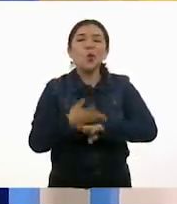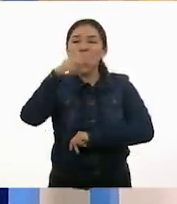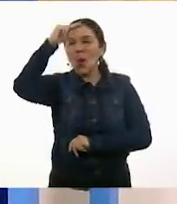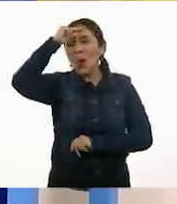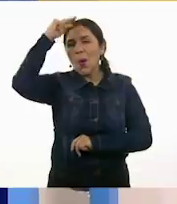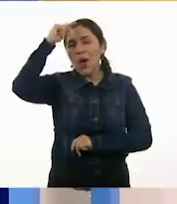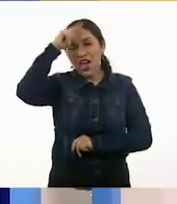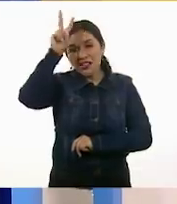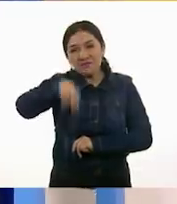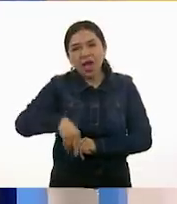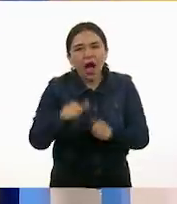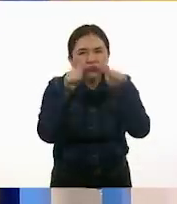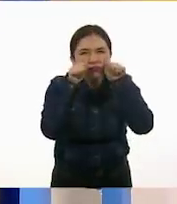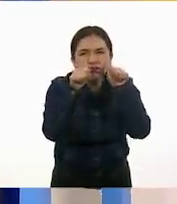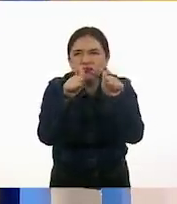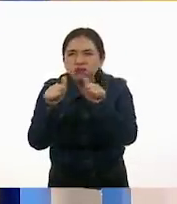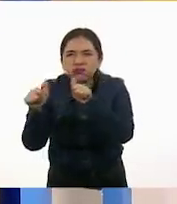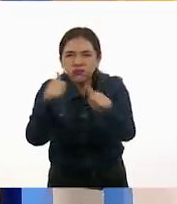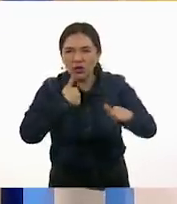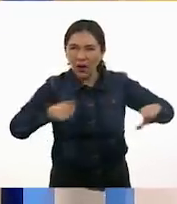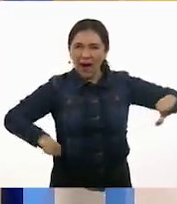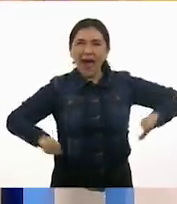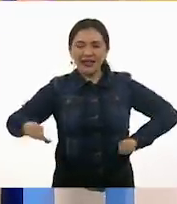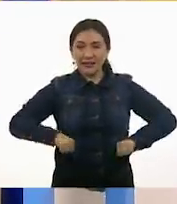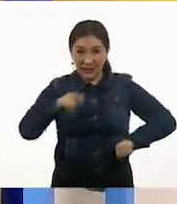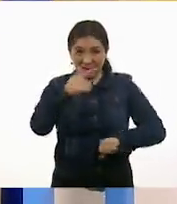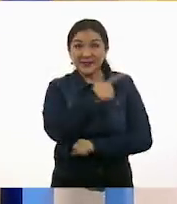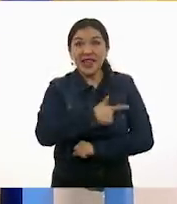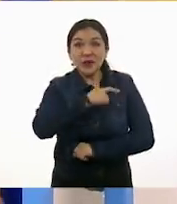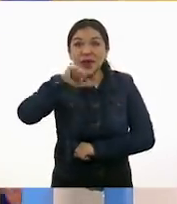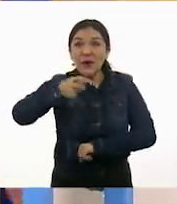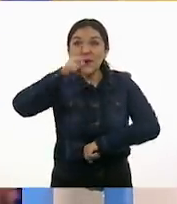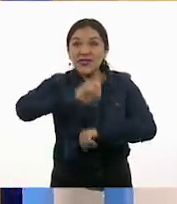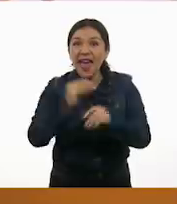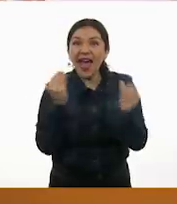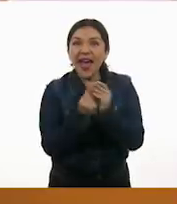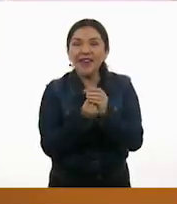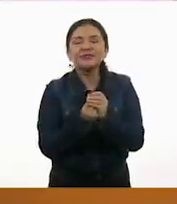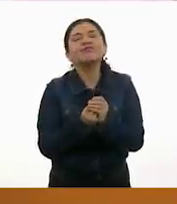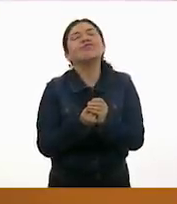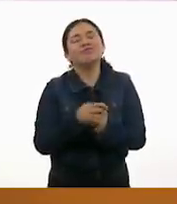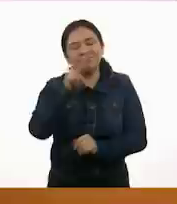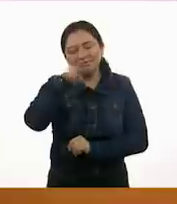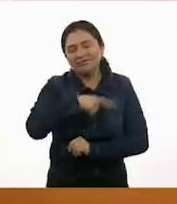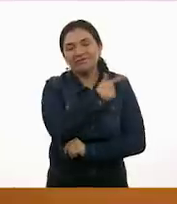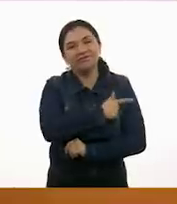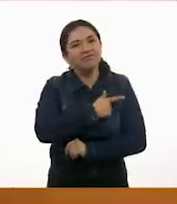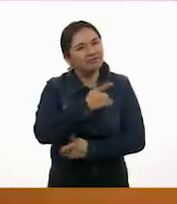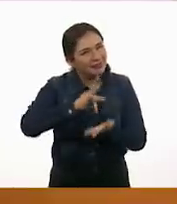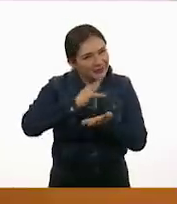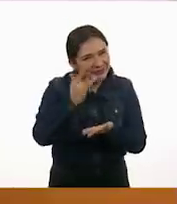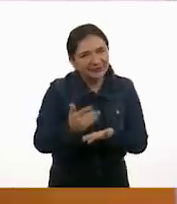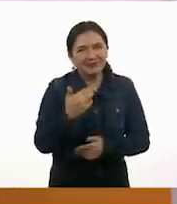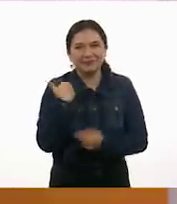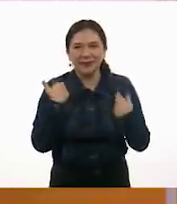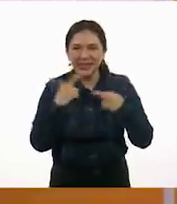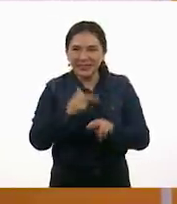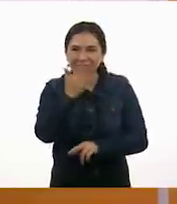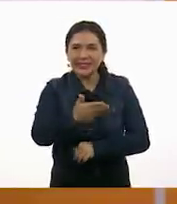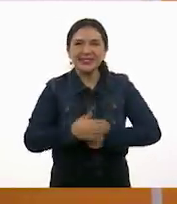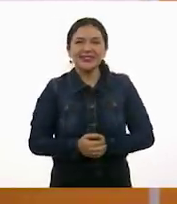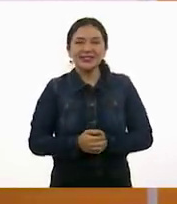inteligentes y están muy atentos a nuestras actividades. ¿Te gustaron las actividades del día de hoy? Nos encantaron. Muchísimas gracias, Gracias a ti.